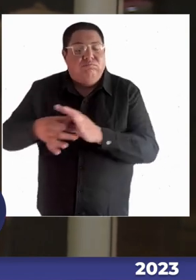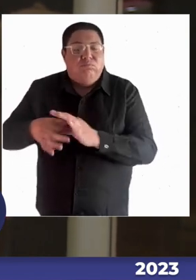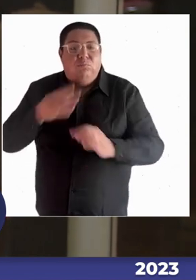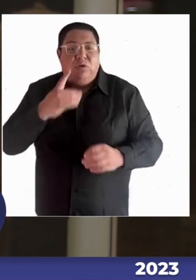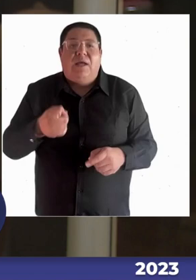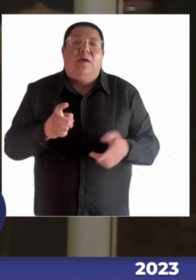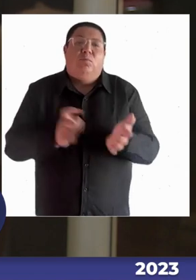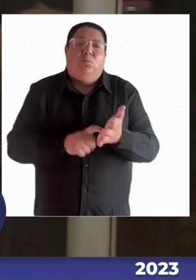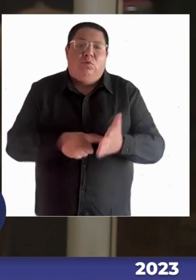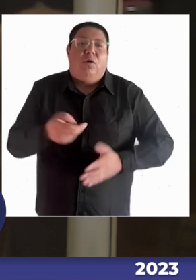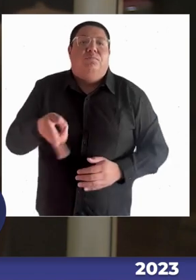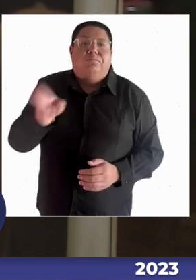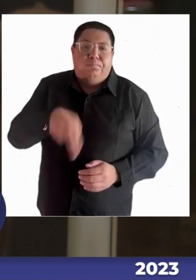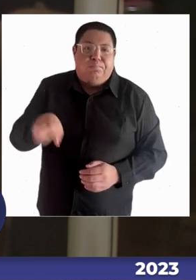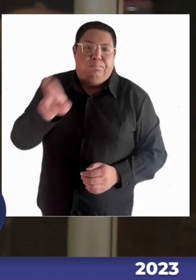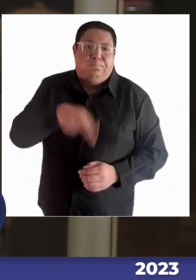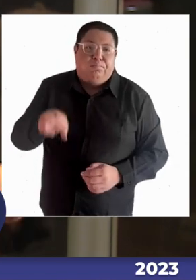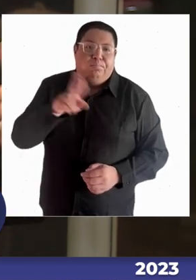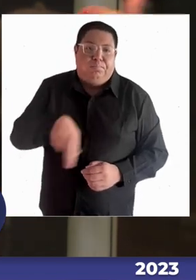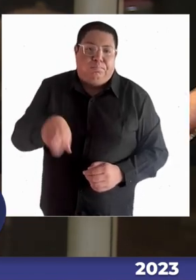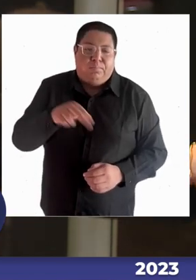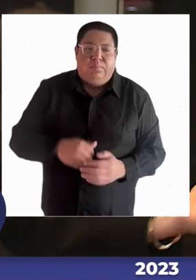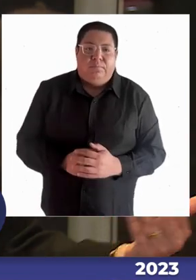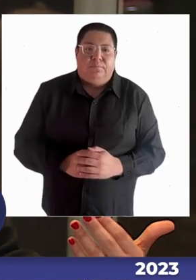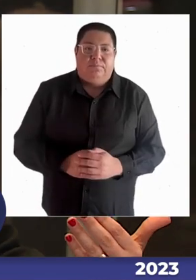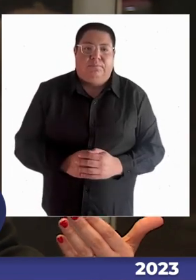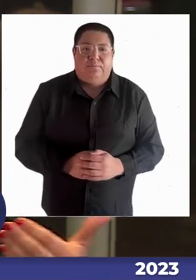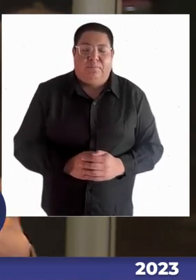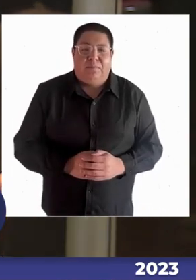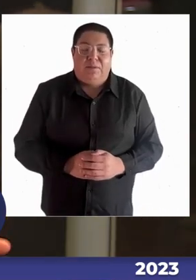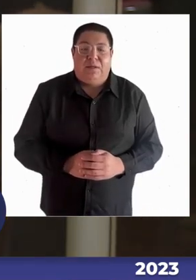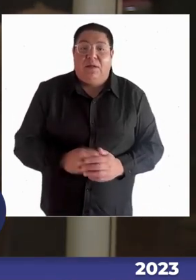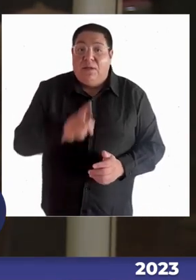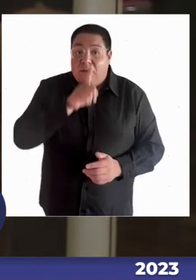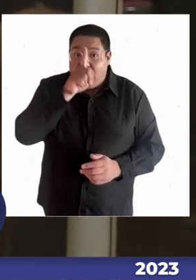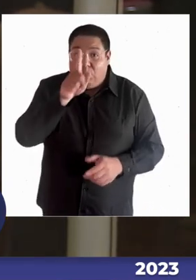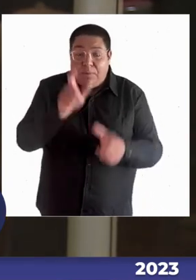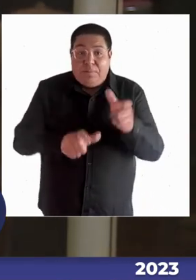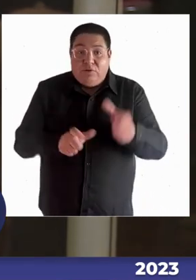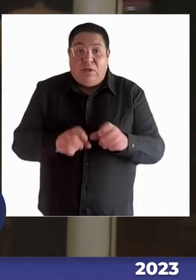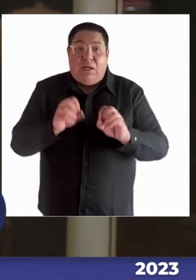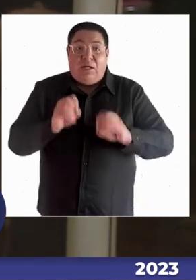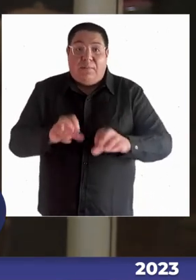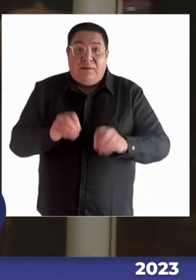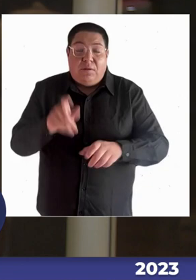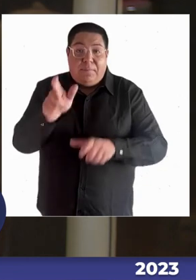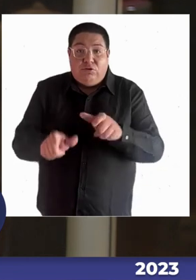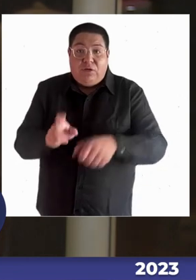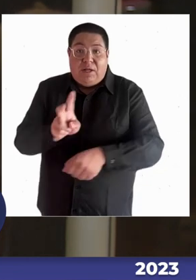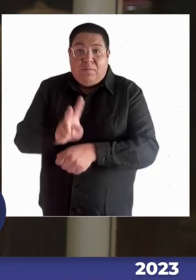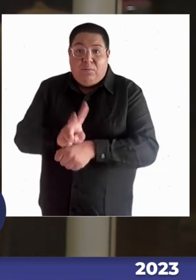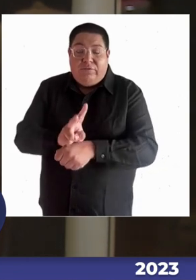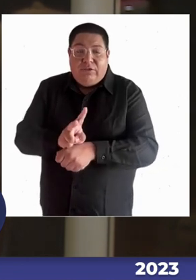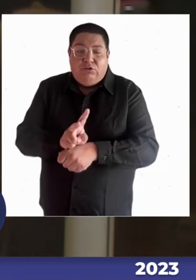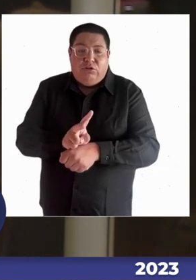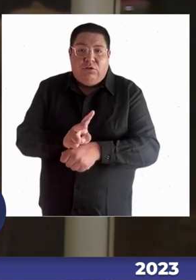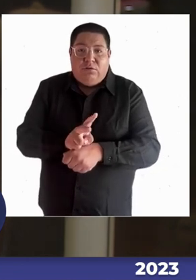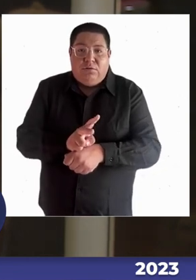recurrente que las capacitaciones a los docentes son recursos. Poder proveer de todos los